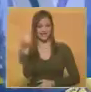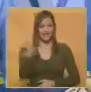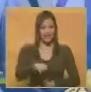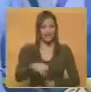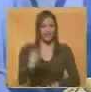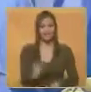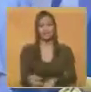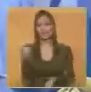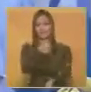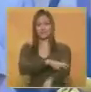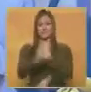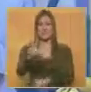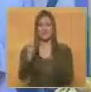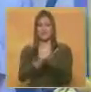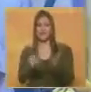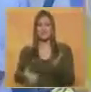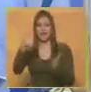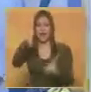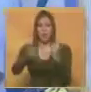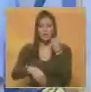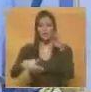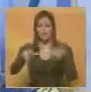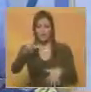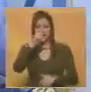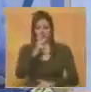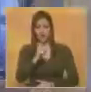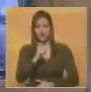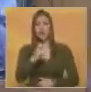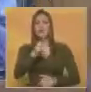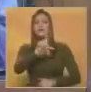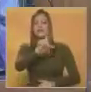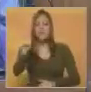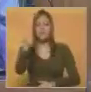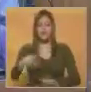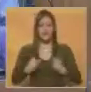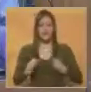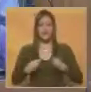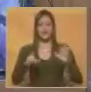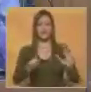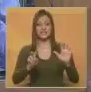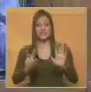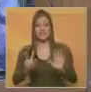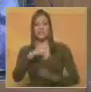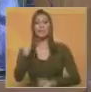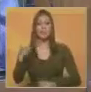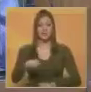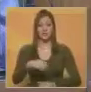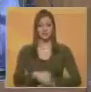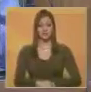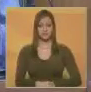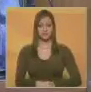se triplicaron en los últimos 13 años. Señaló que de cada 100 habitantes, 67 son asesinados.